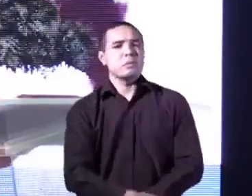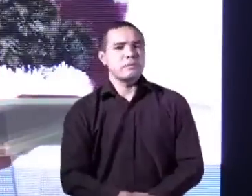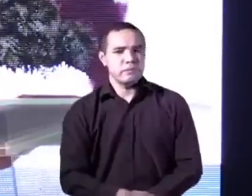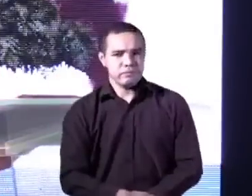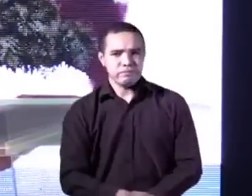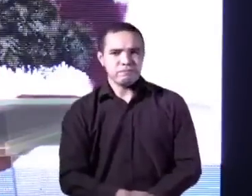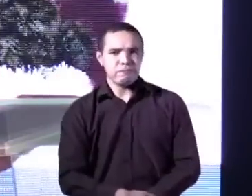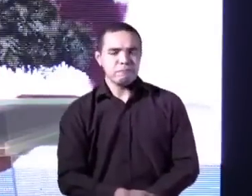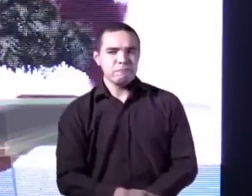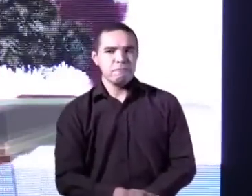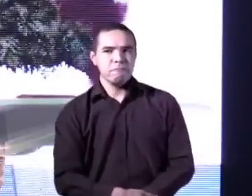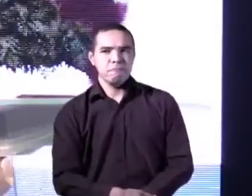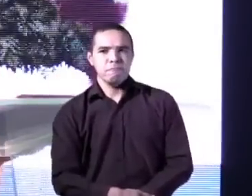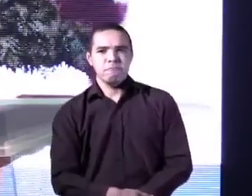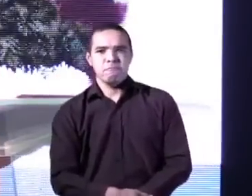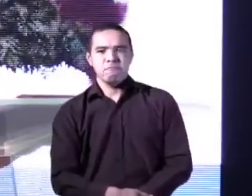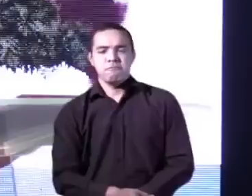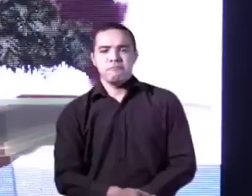Alguna vez